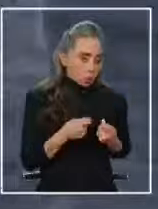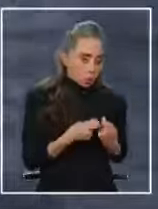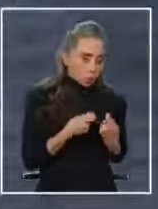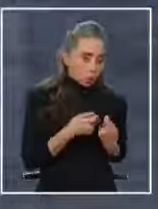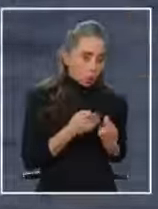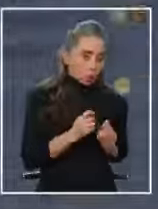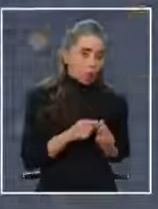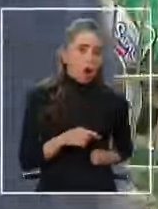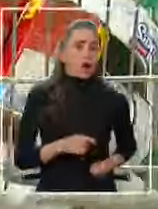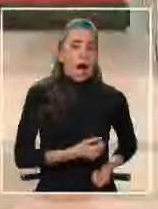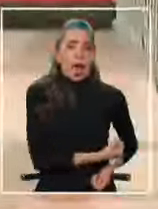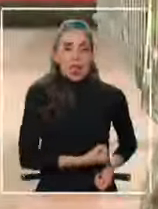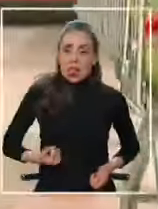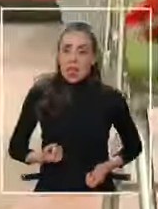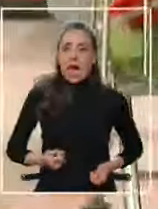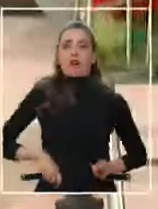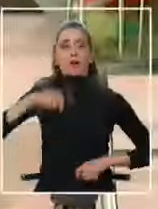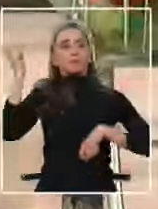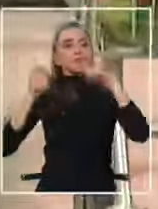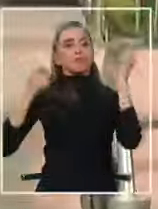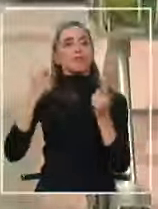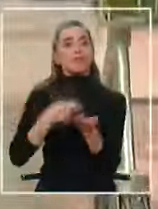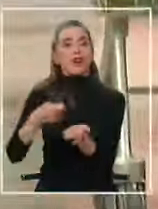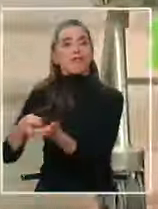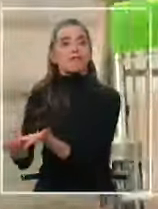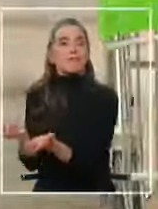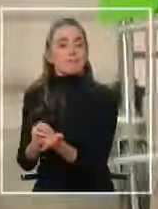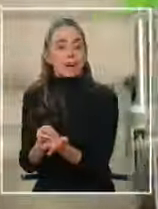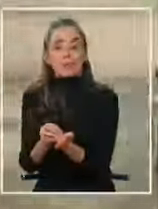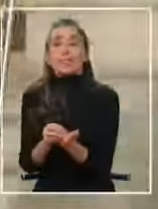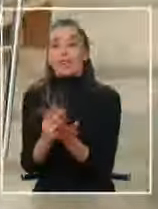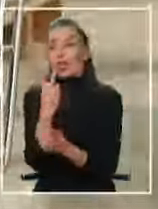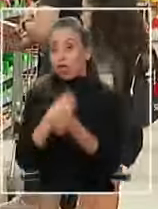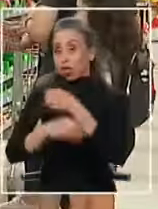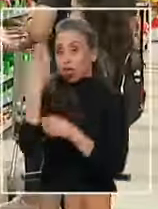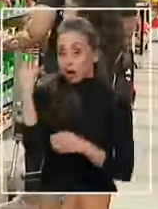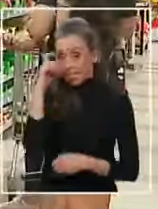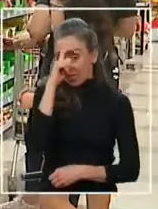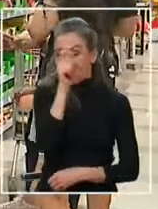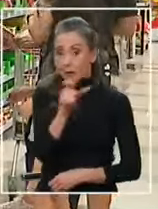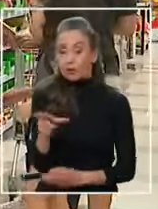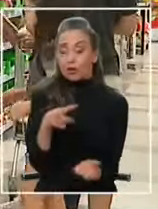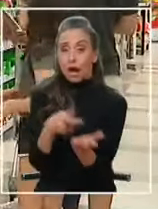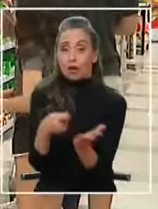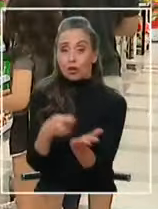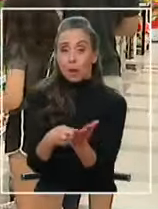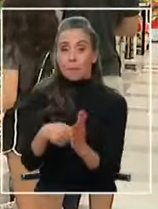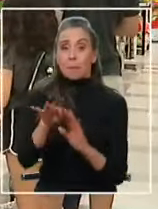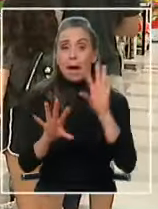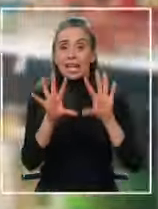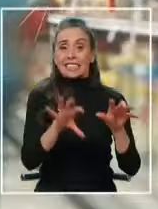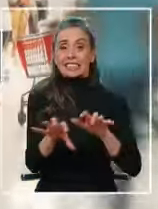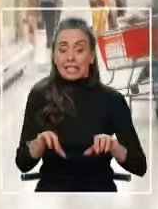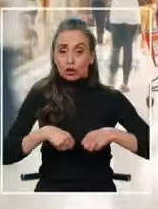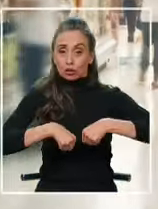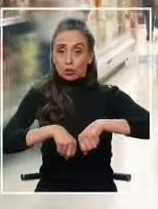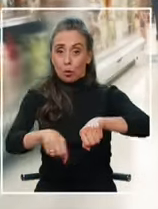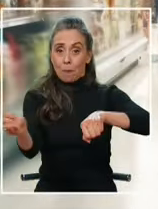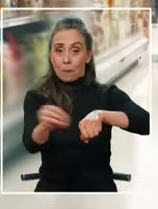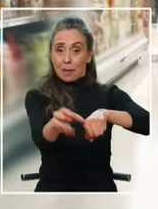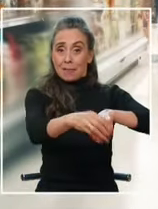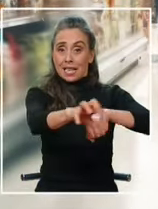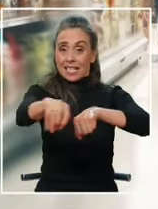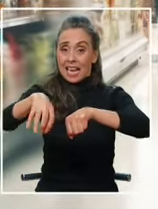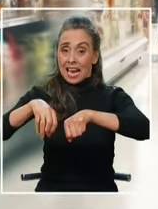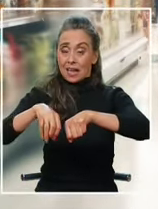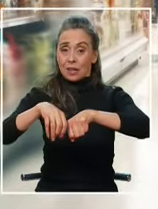años complejos Aquello también se evidencia en que el número de personas que compra más de 15 artículos cuando va